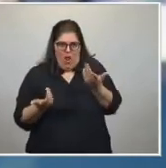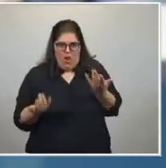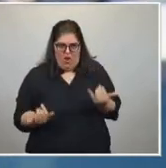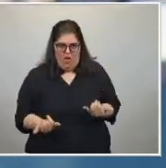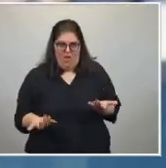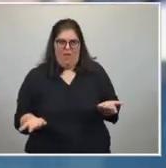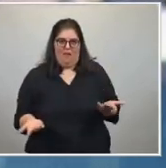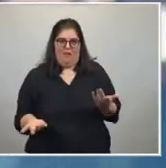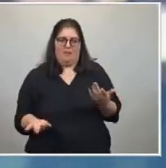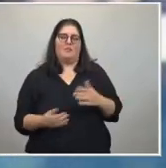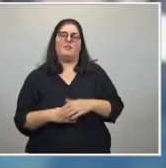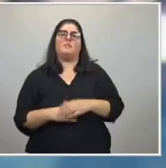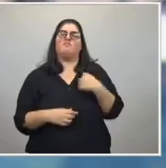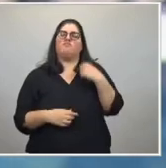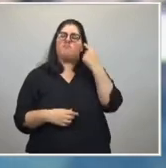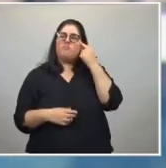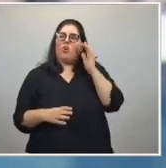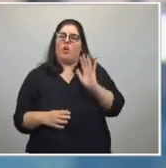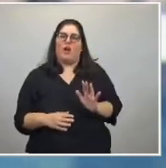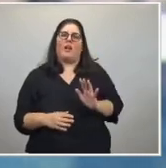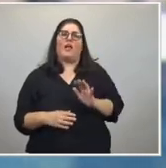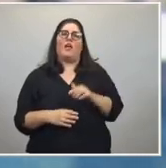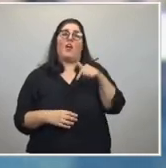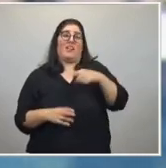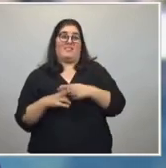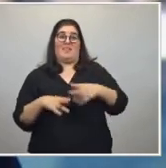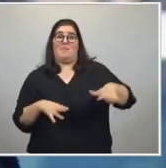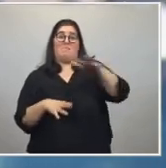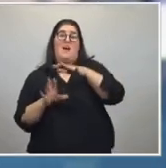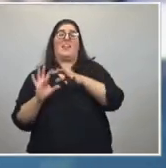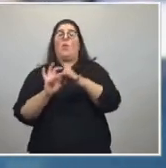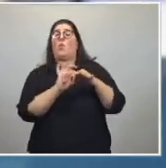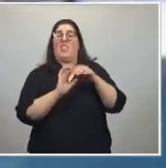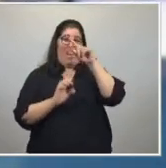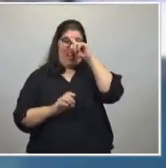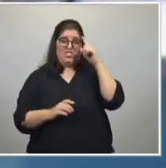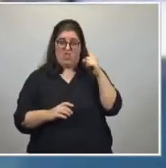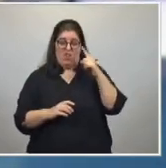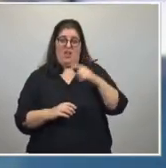porque creo además que en este parque de la unidad nacional